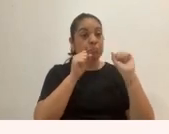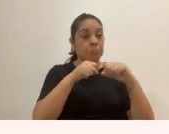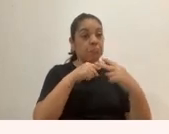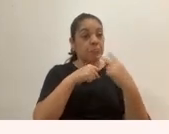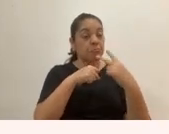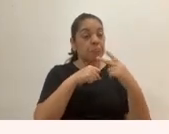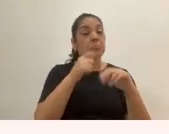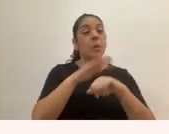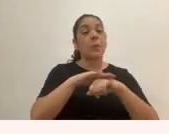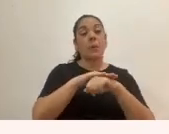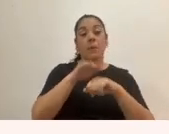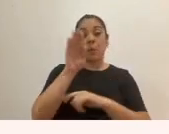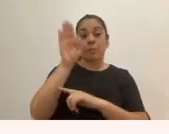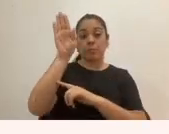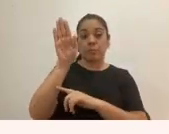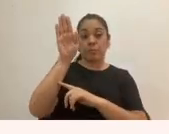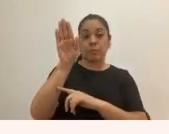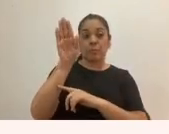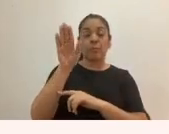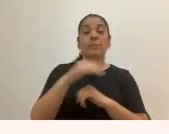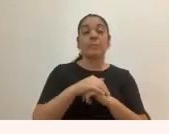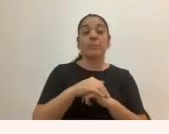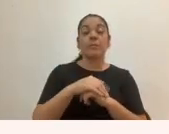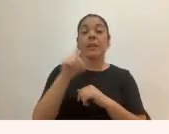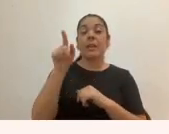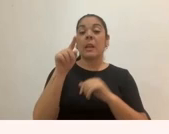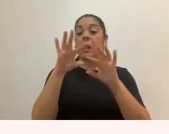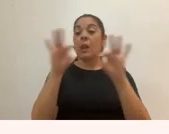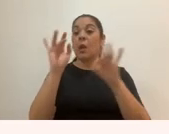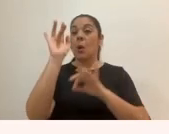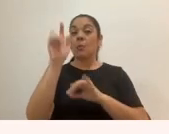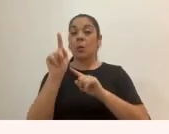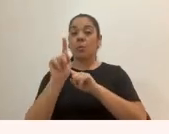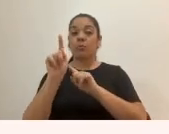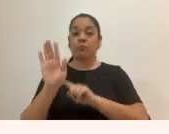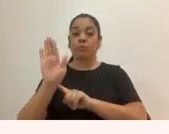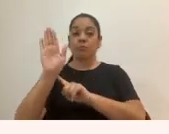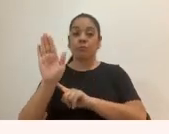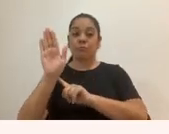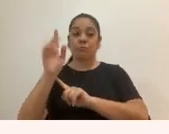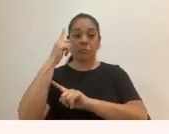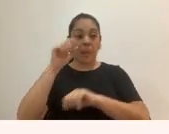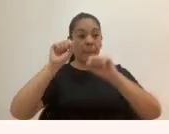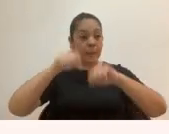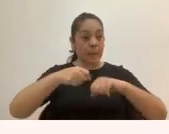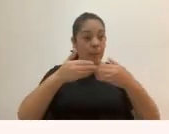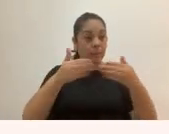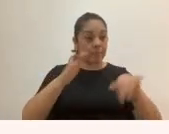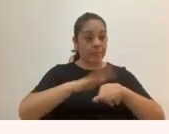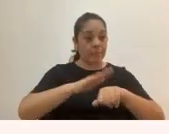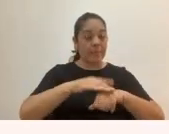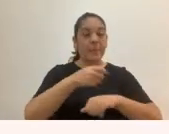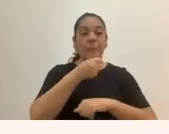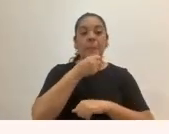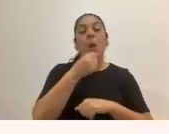indican en la opción de reacciones levantar la manita para abrirle el micrófono y si no pues nos